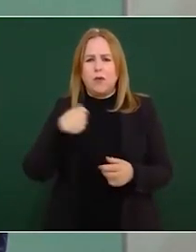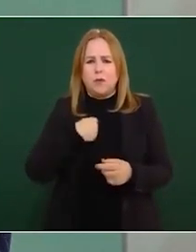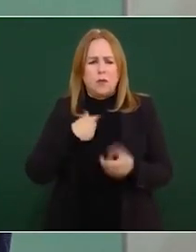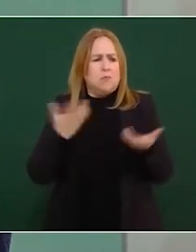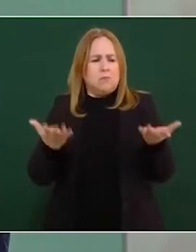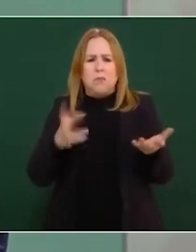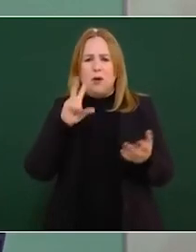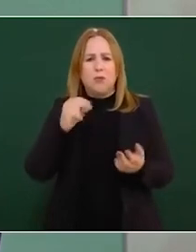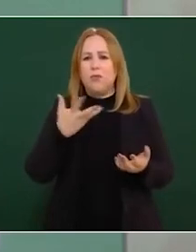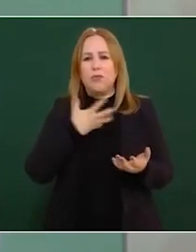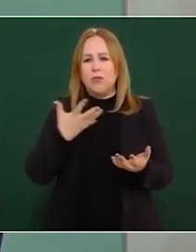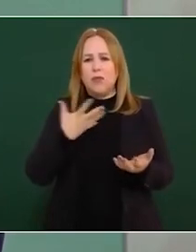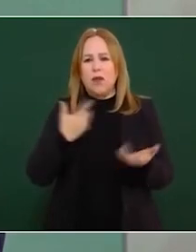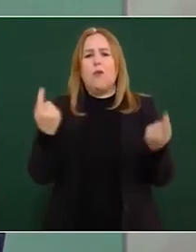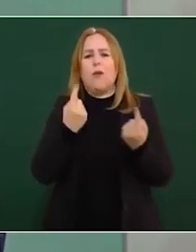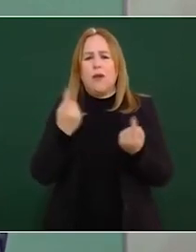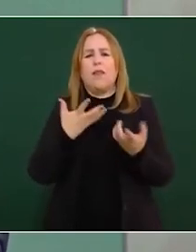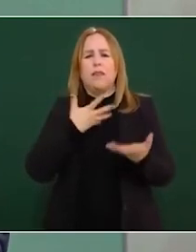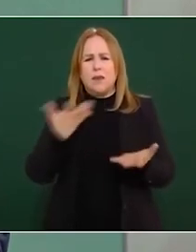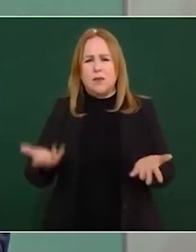otros no van a poder decir